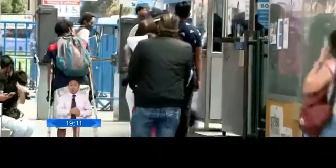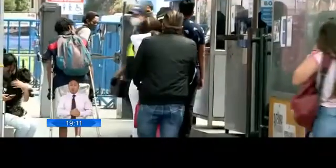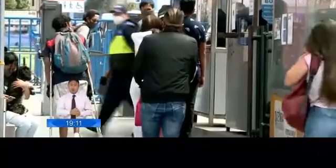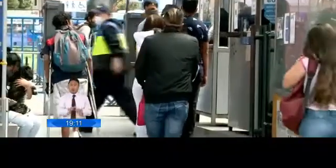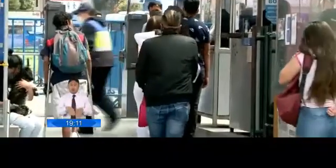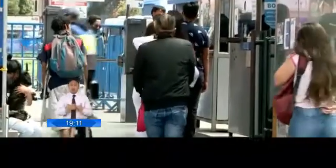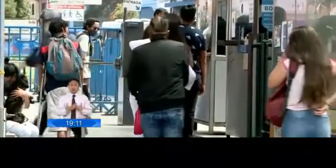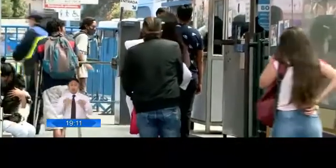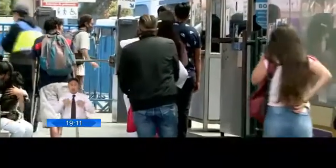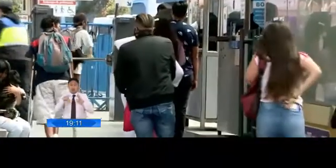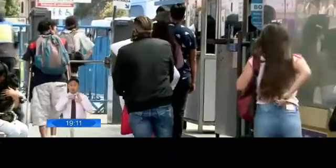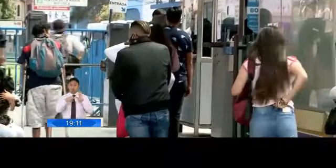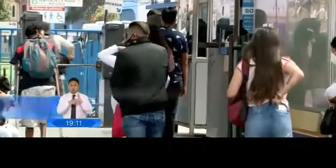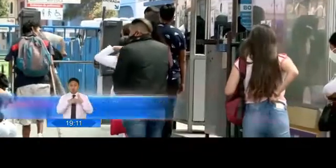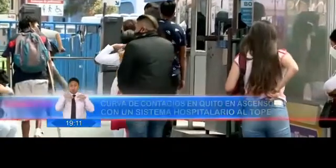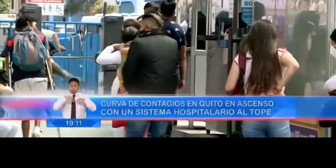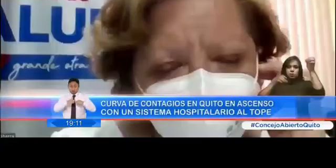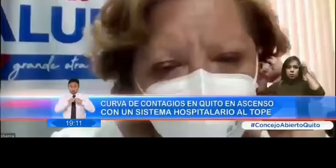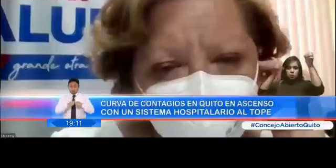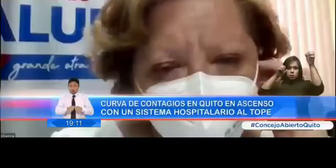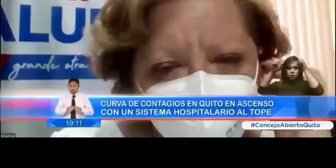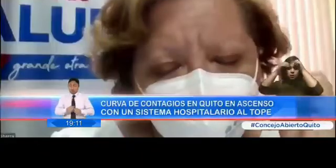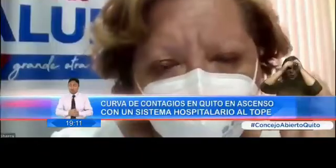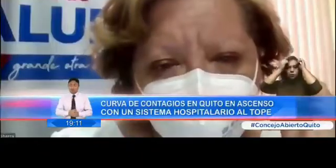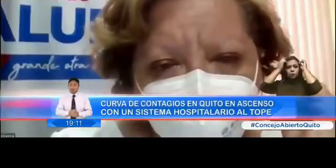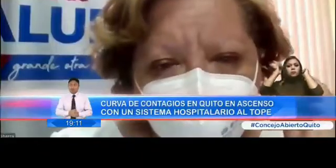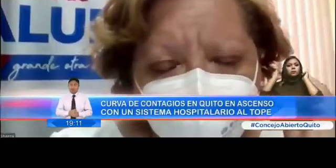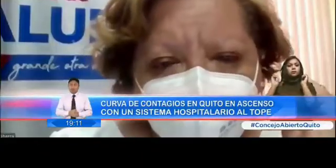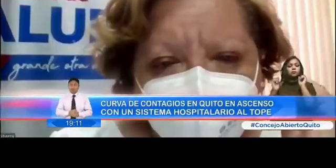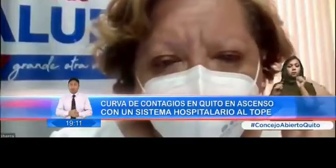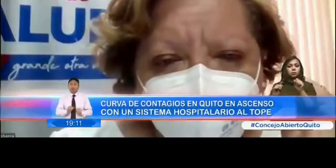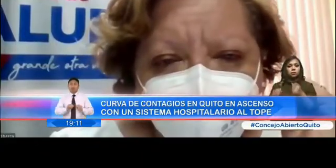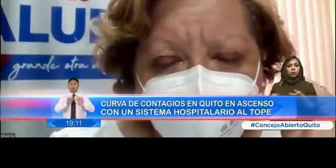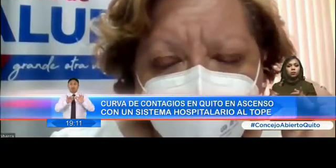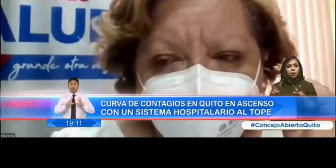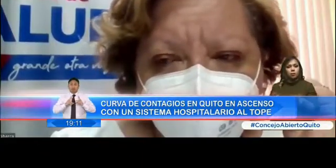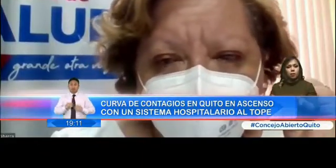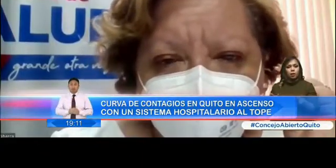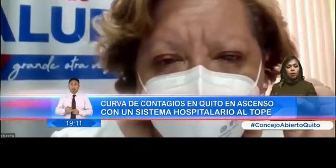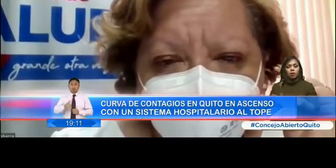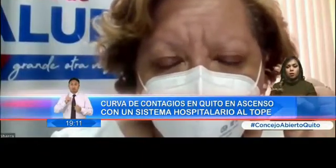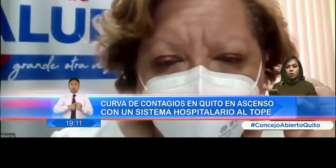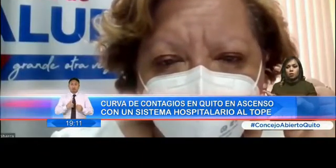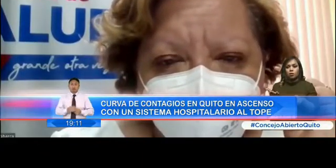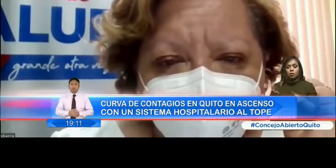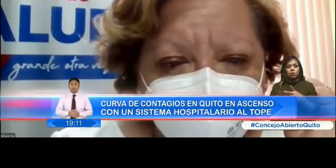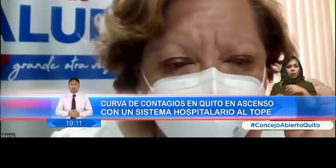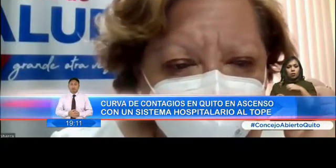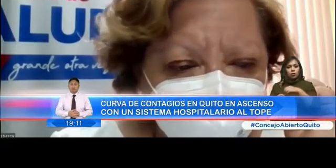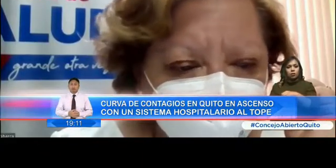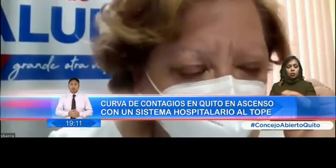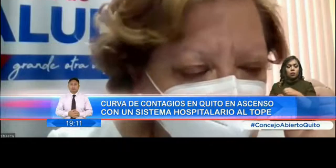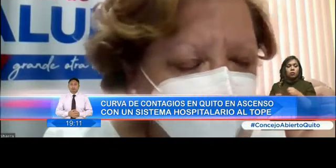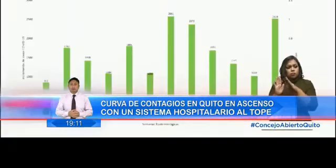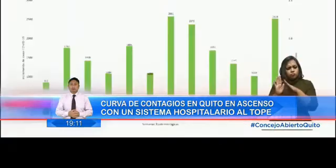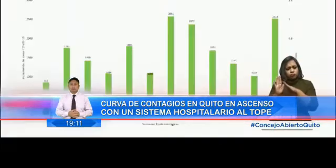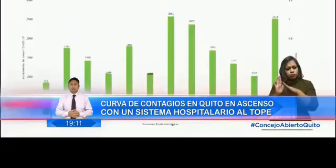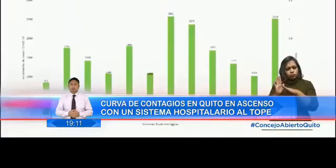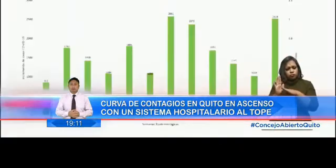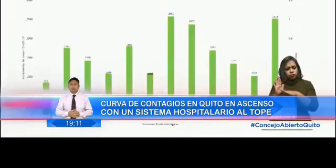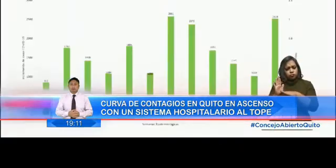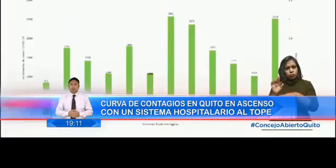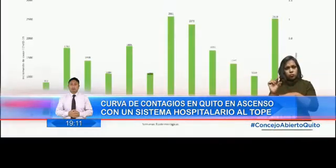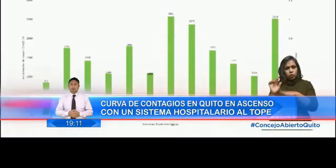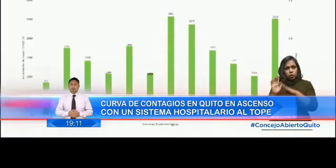mantengan las medidas restrictivas en la nueva normalidad, según la secretaria de Salud del Distrito Metropolitano, Jimena Abarca. De